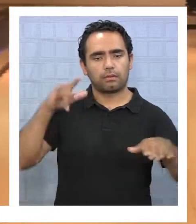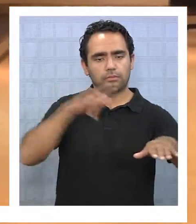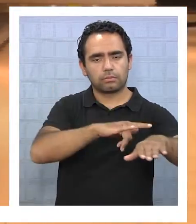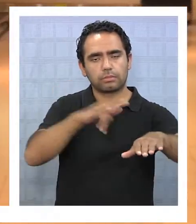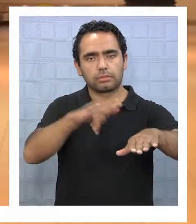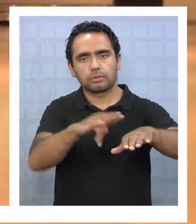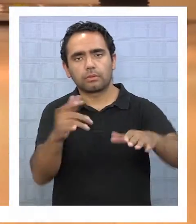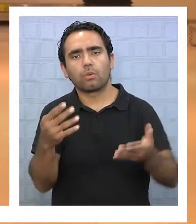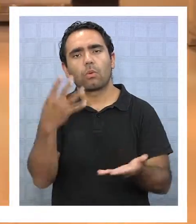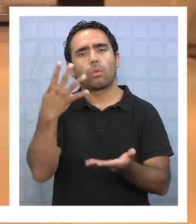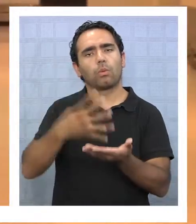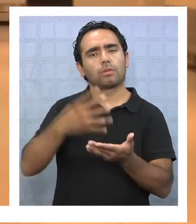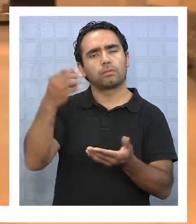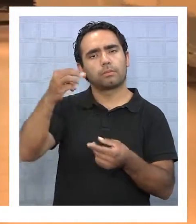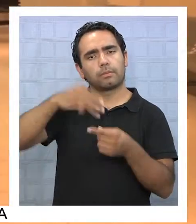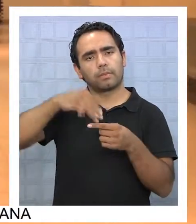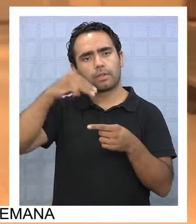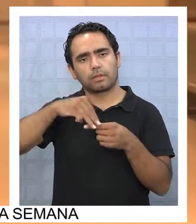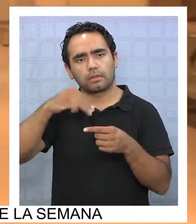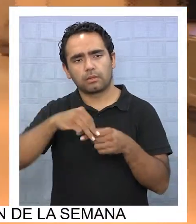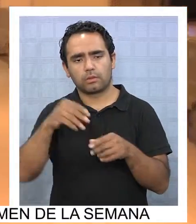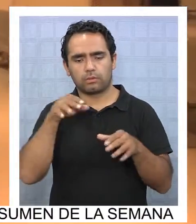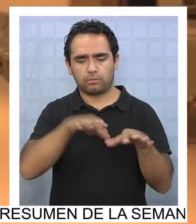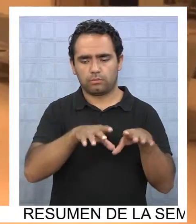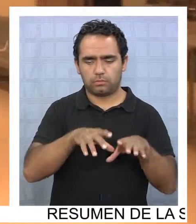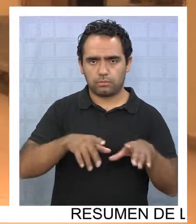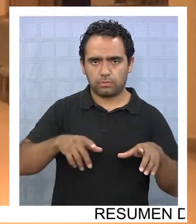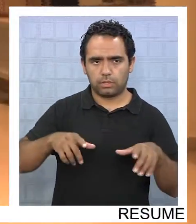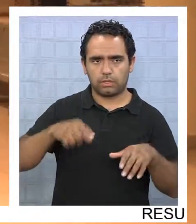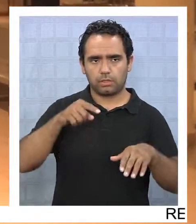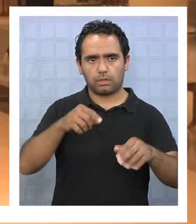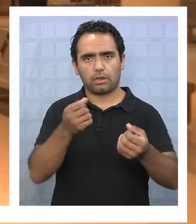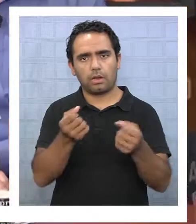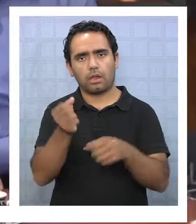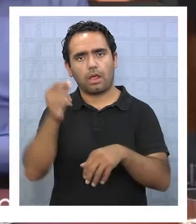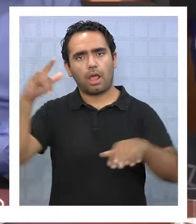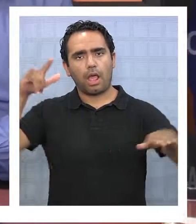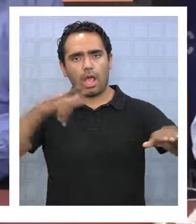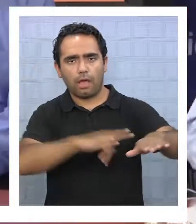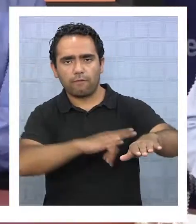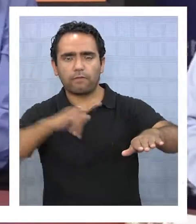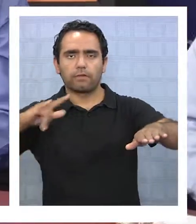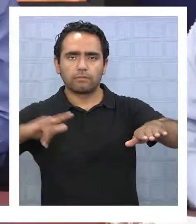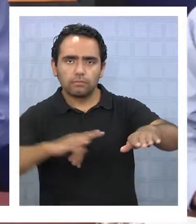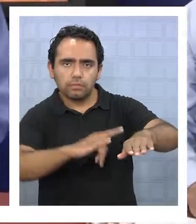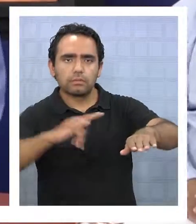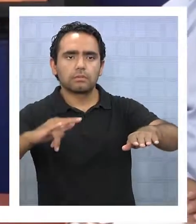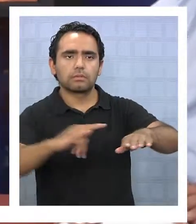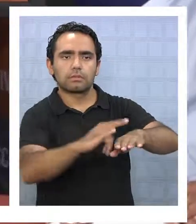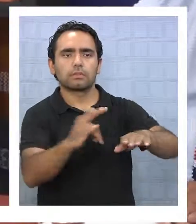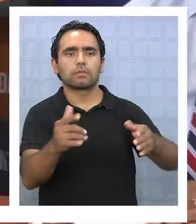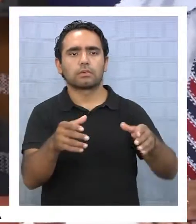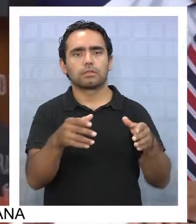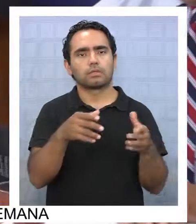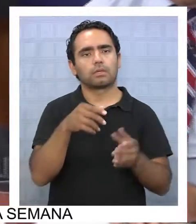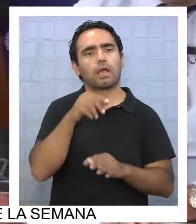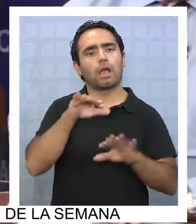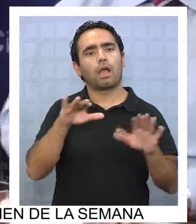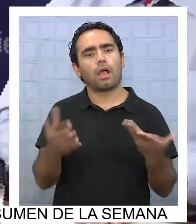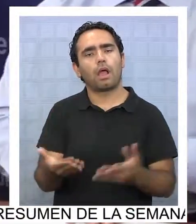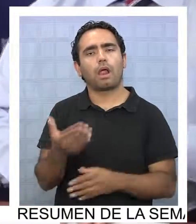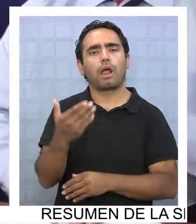día tenemos en torno a los 4.000 metros cuadrados de losa para que se estacionen los aviones de carga y vamos a tener